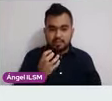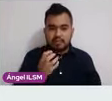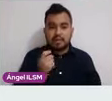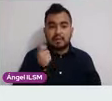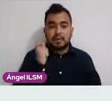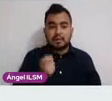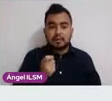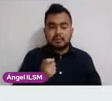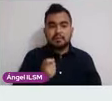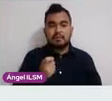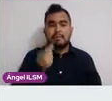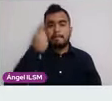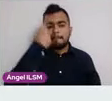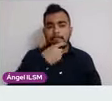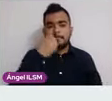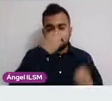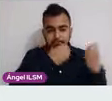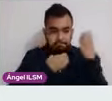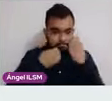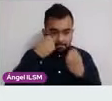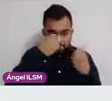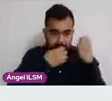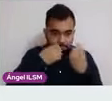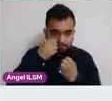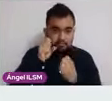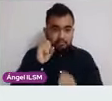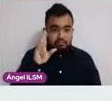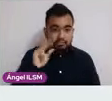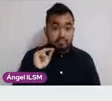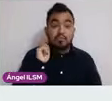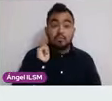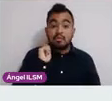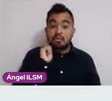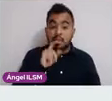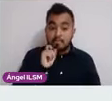tenemos que hacer para el tratamiento también. Puede ser... Siguiente.